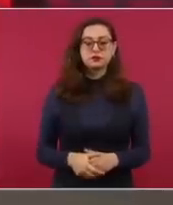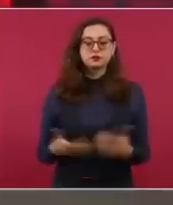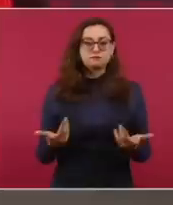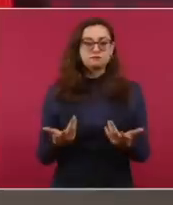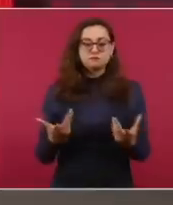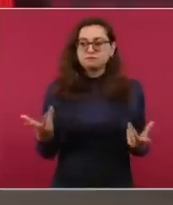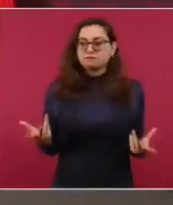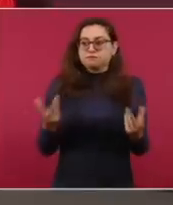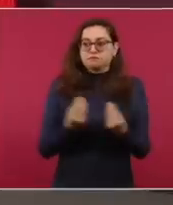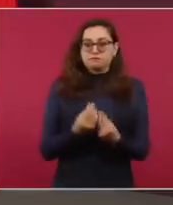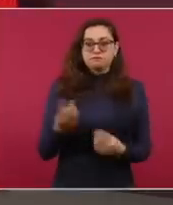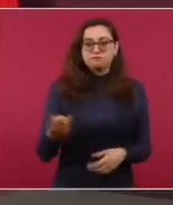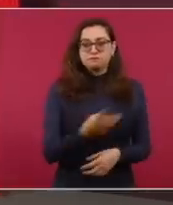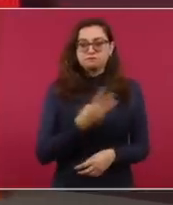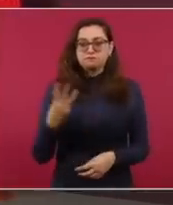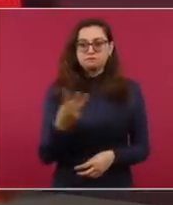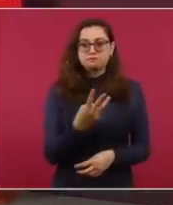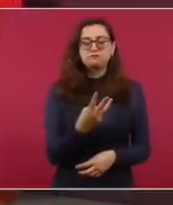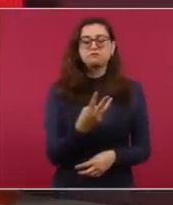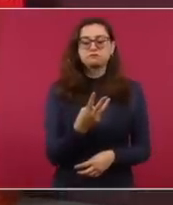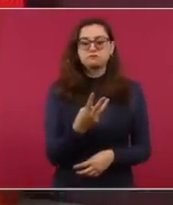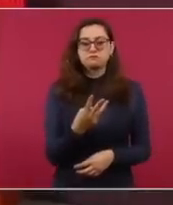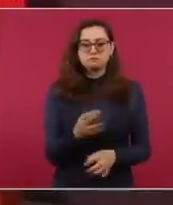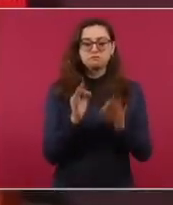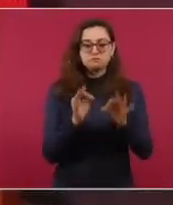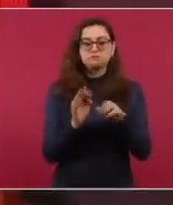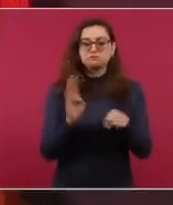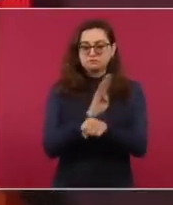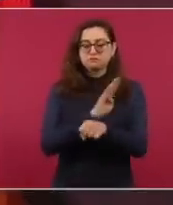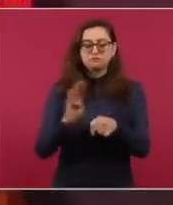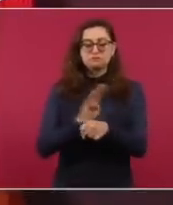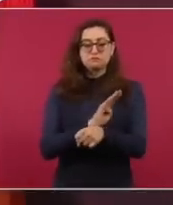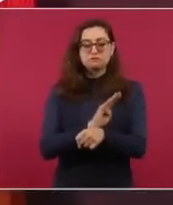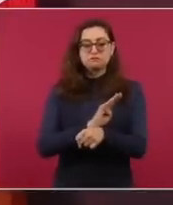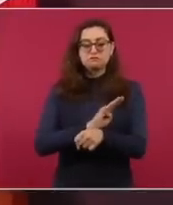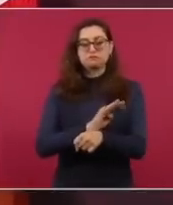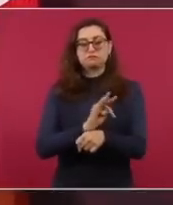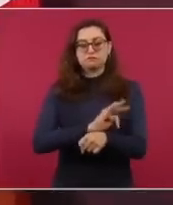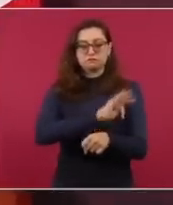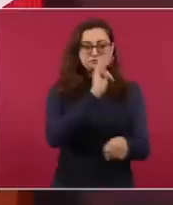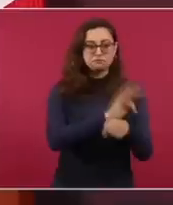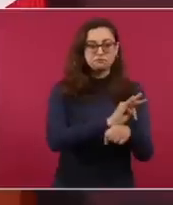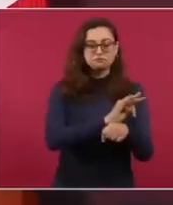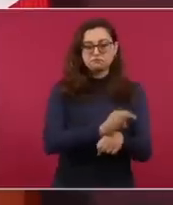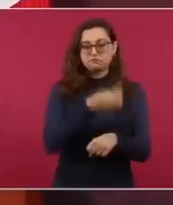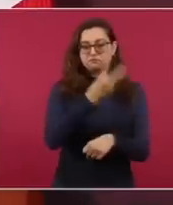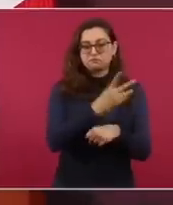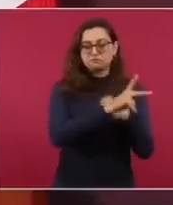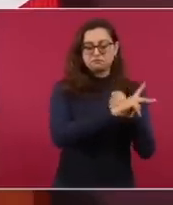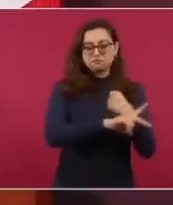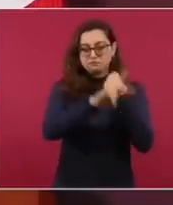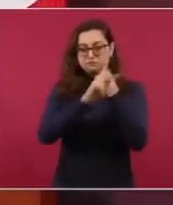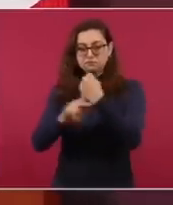muy bueno para nuestros pueblos y diría que